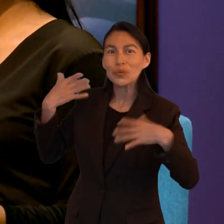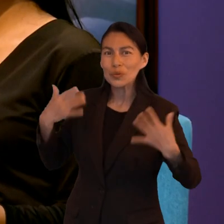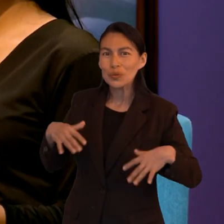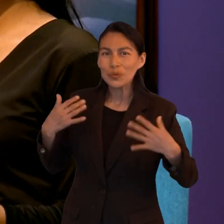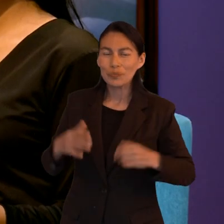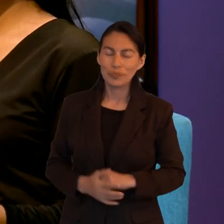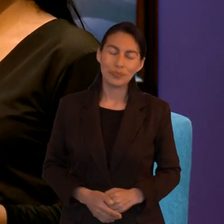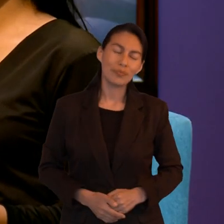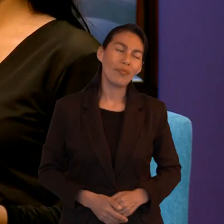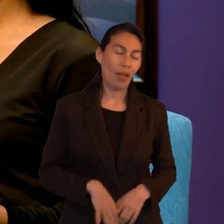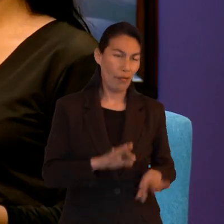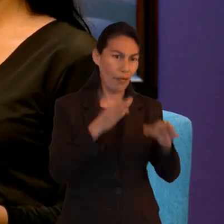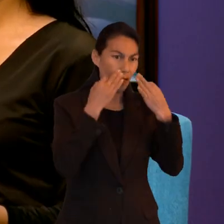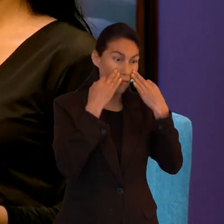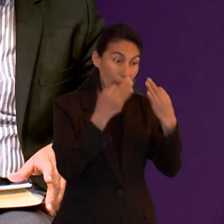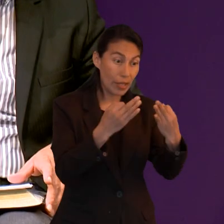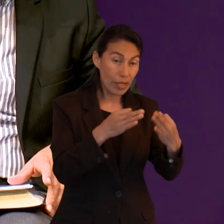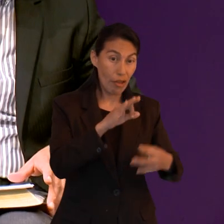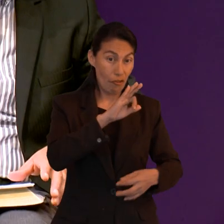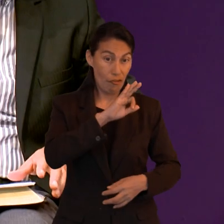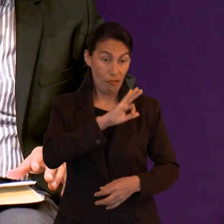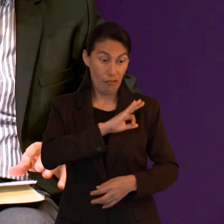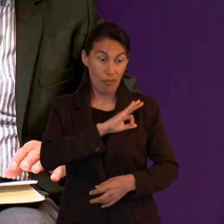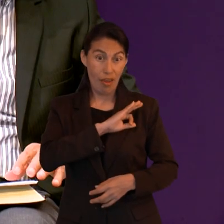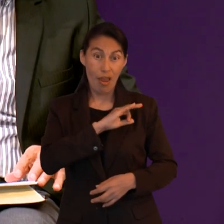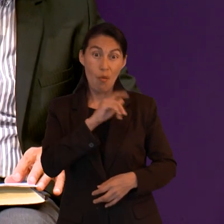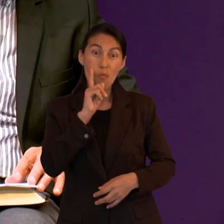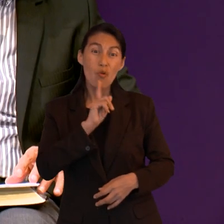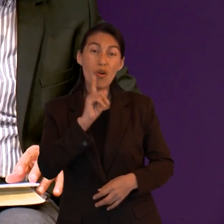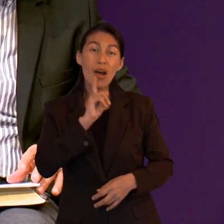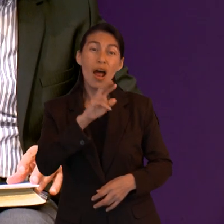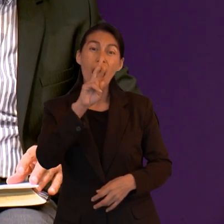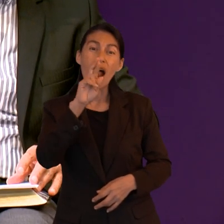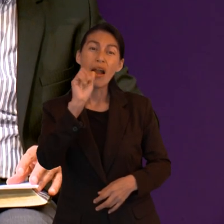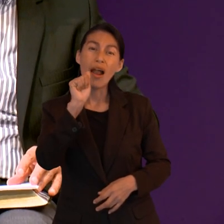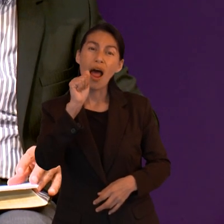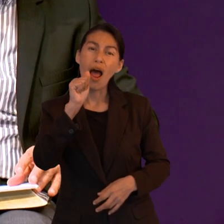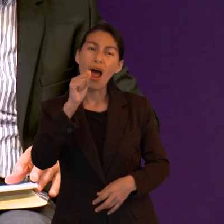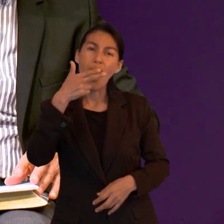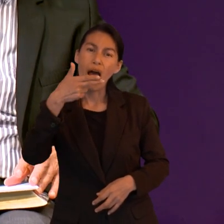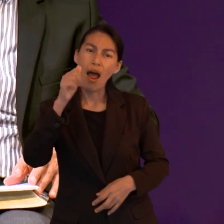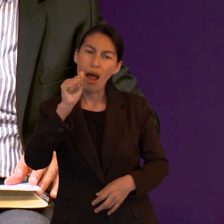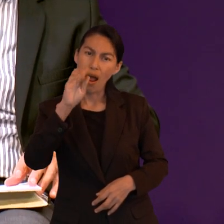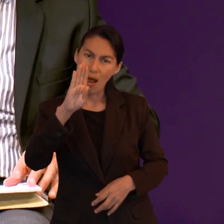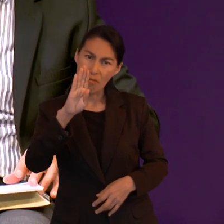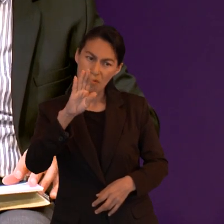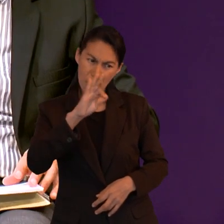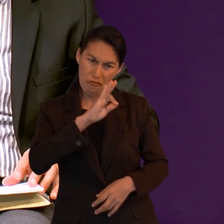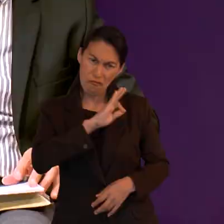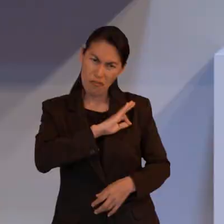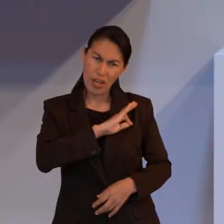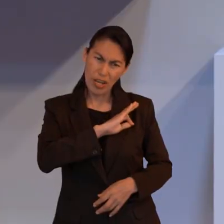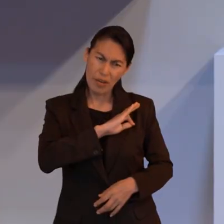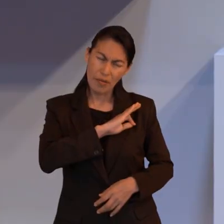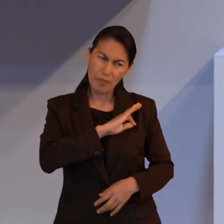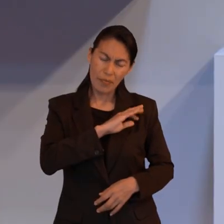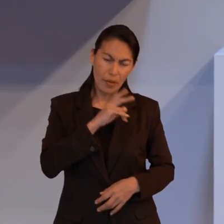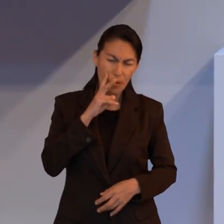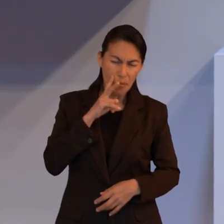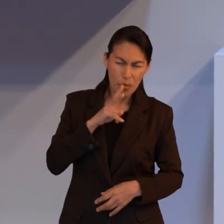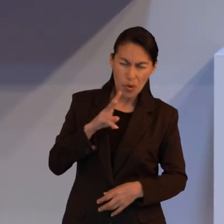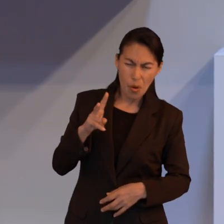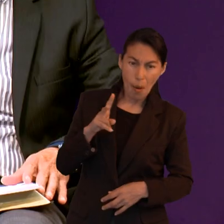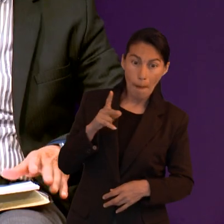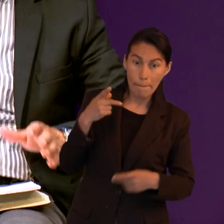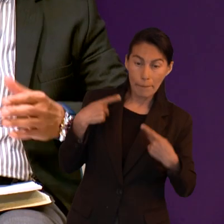recompensar saben que el acto de fe de Raab que creyó y obedeció algo que no había visto